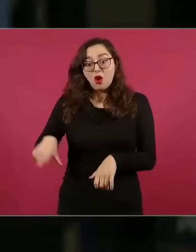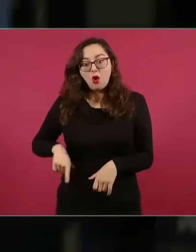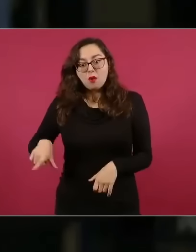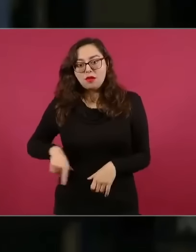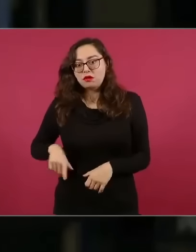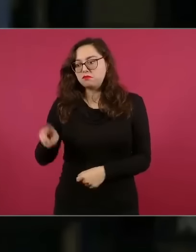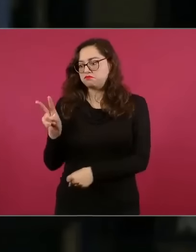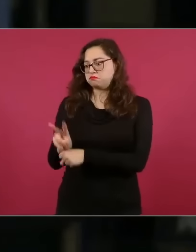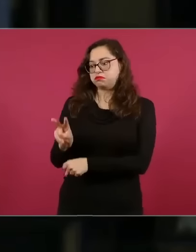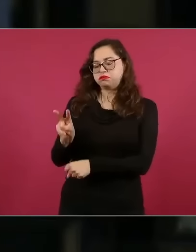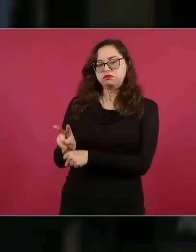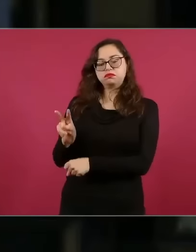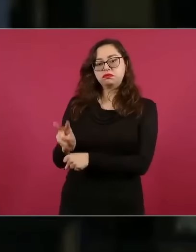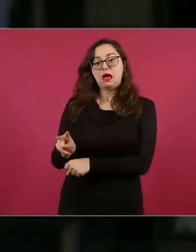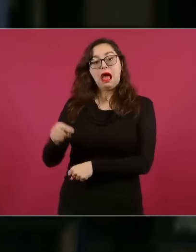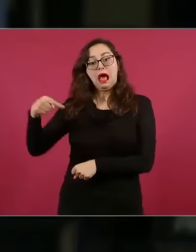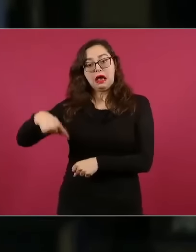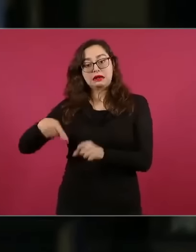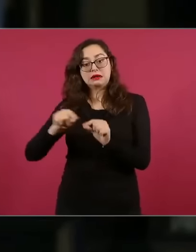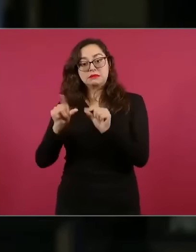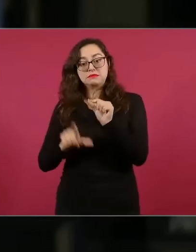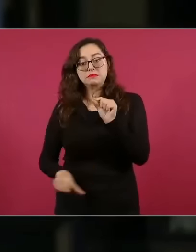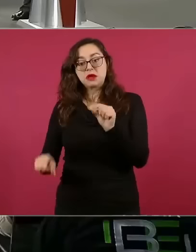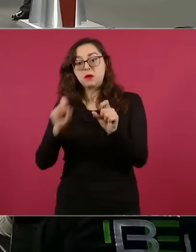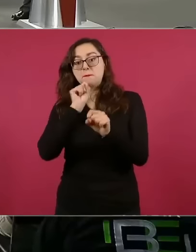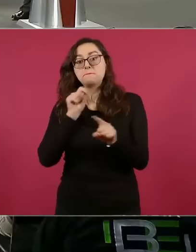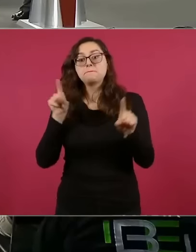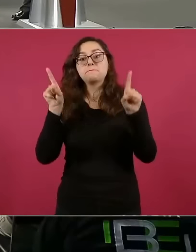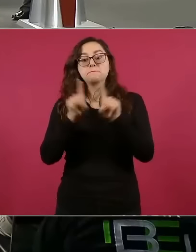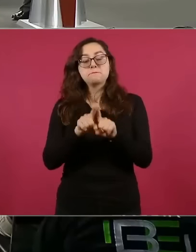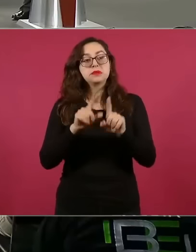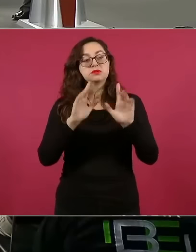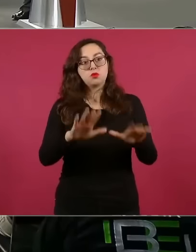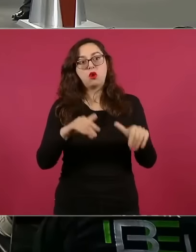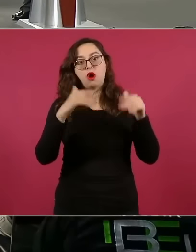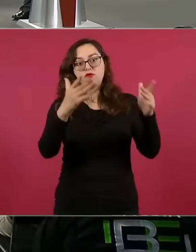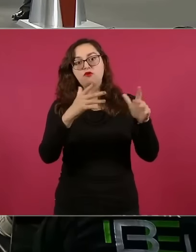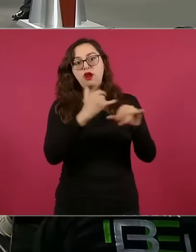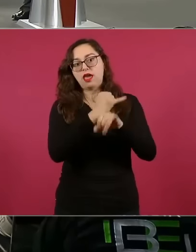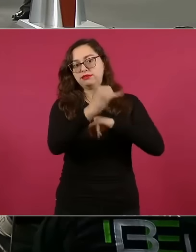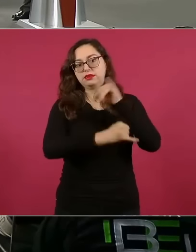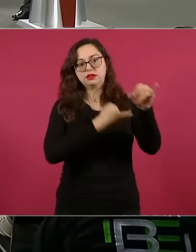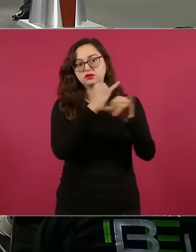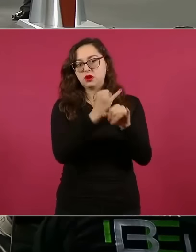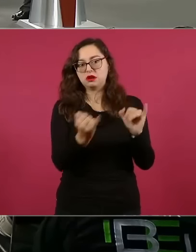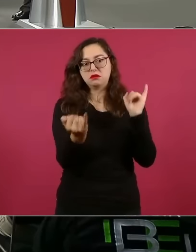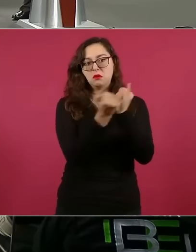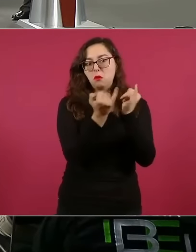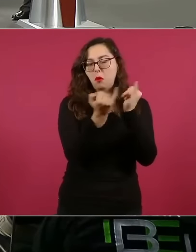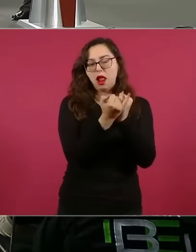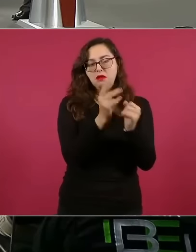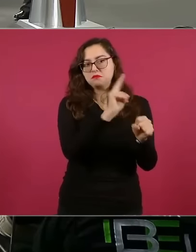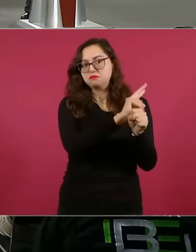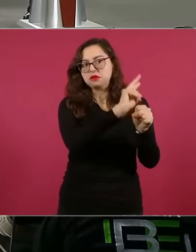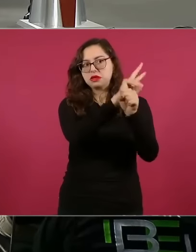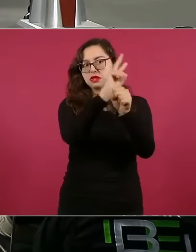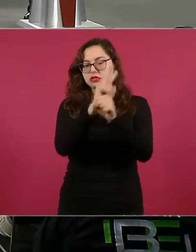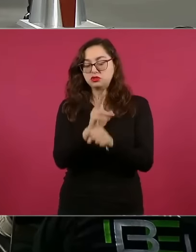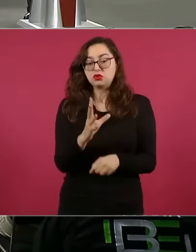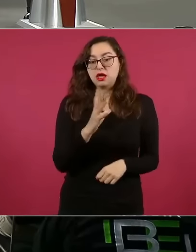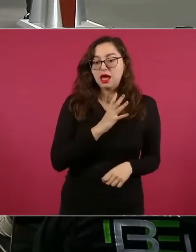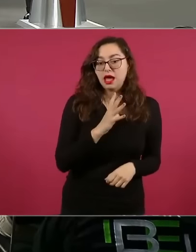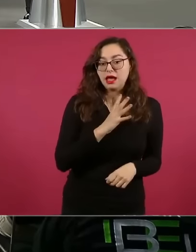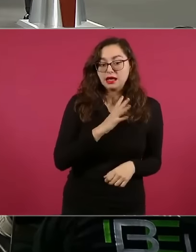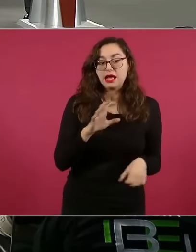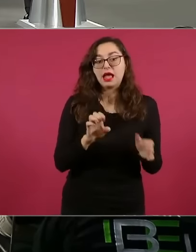México y en todo el mundo para evitar el financiamiento al terrorismo y también los casos de lavado de dinero. En ese sentido, preguntarle,